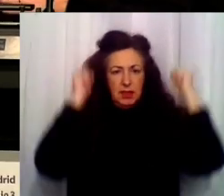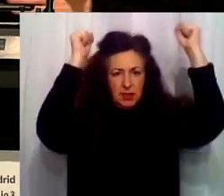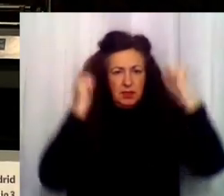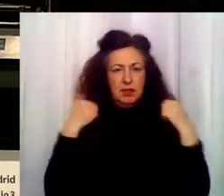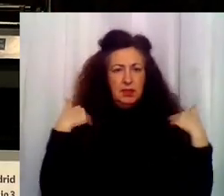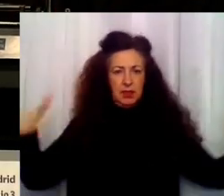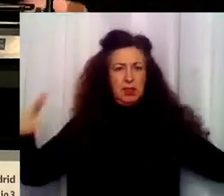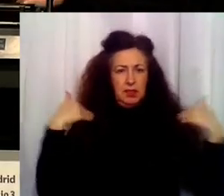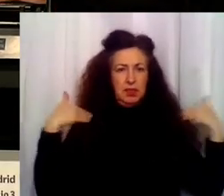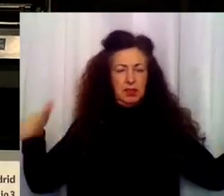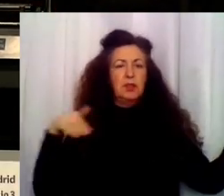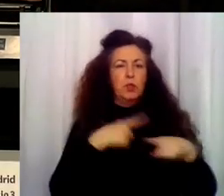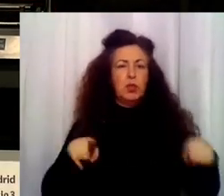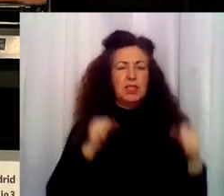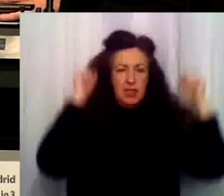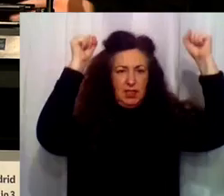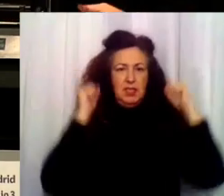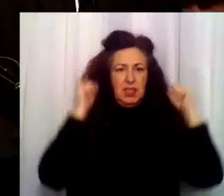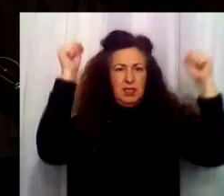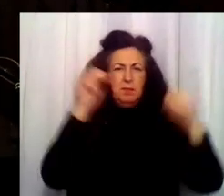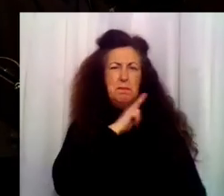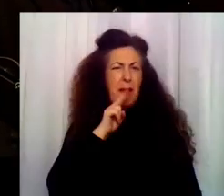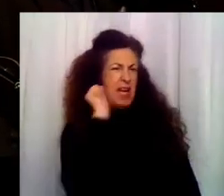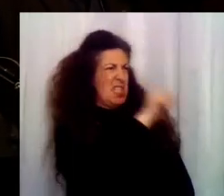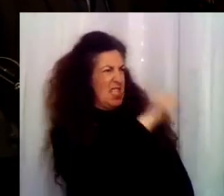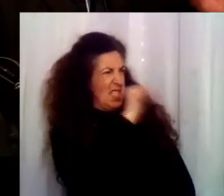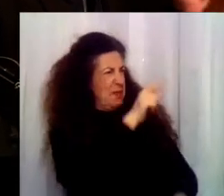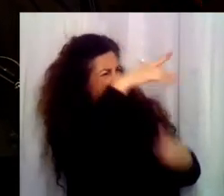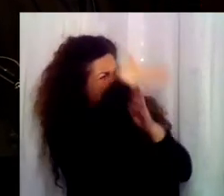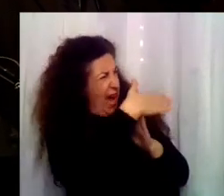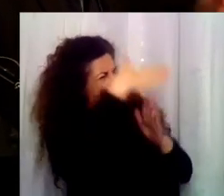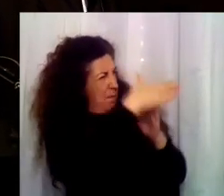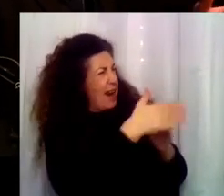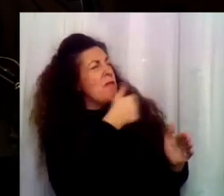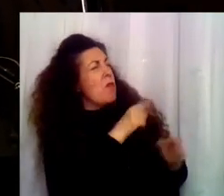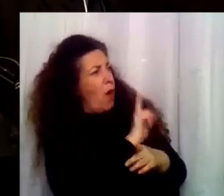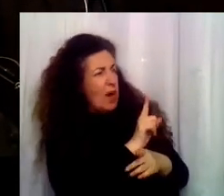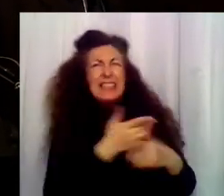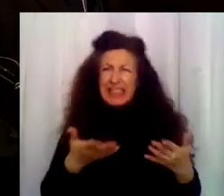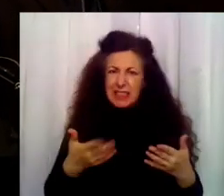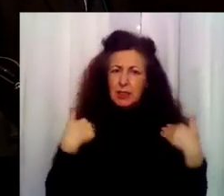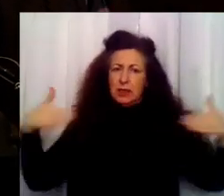golpes en la pared, ¿eh? Nuestras celdas ya están abiertas. Estamos bien así como estamos. Cada uno en su espacio.